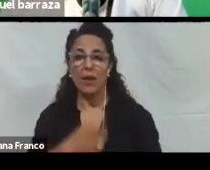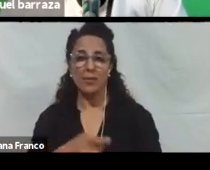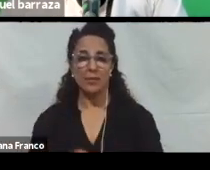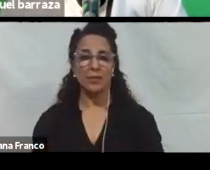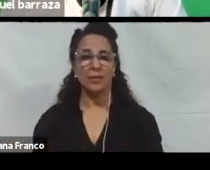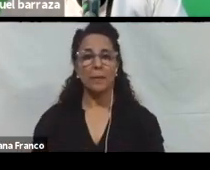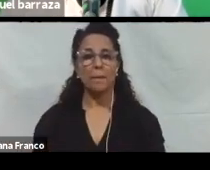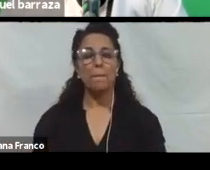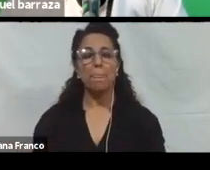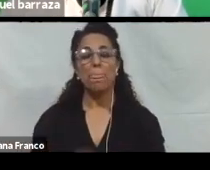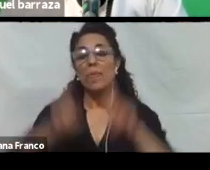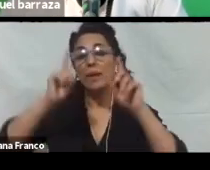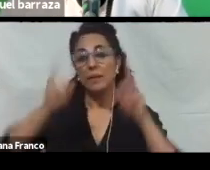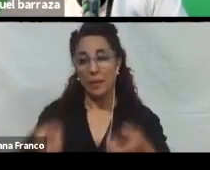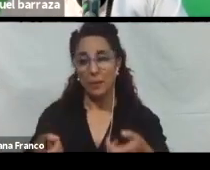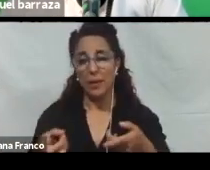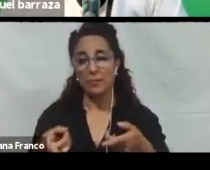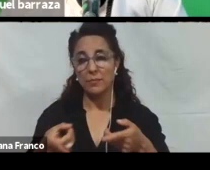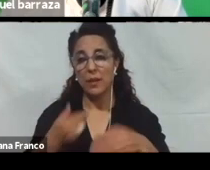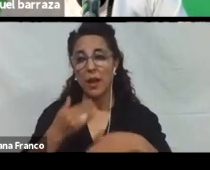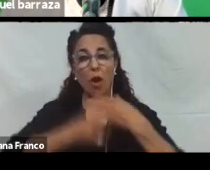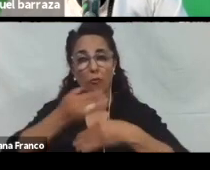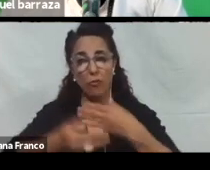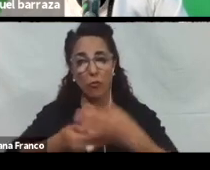Y también tiene. Para configurar. Con alto contraste.